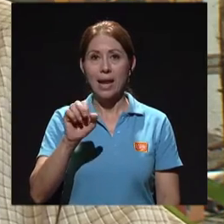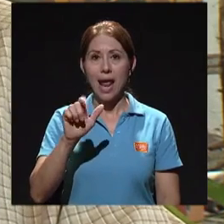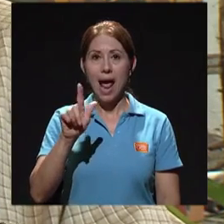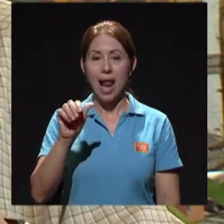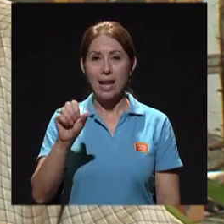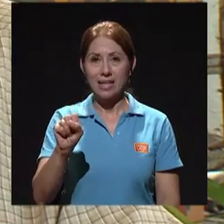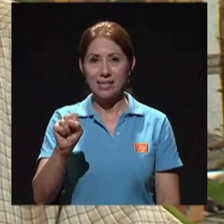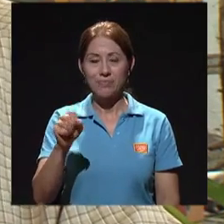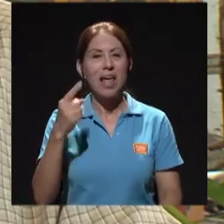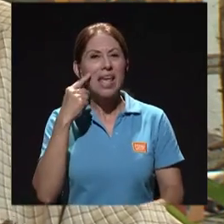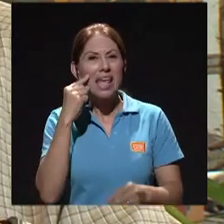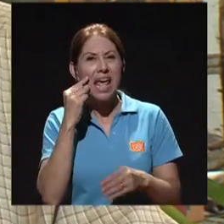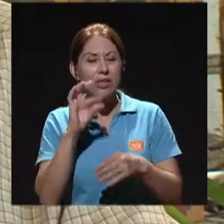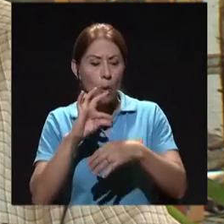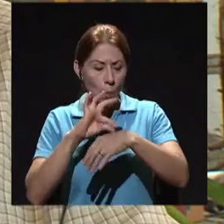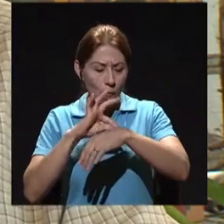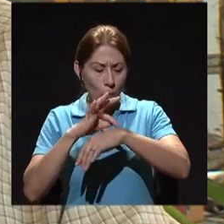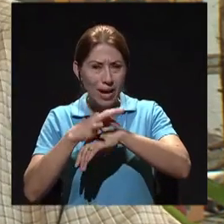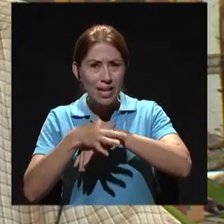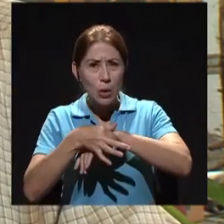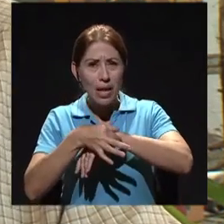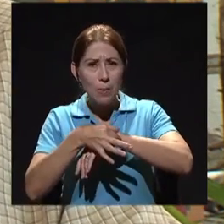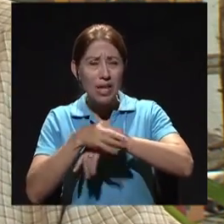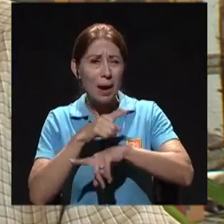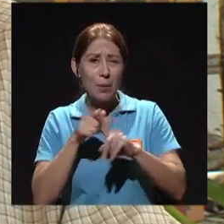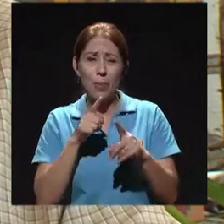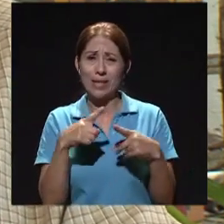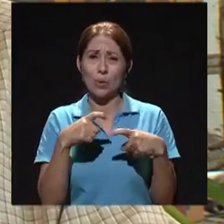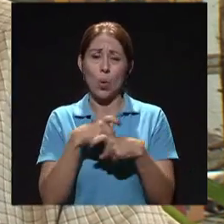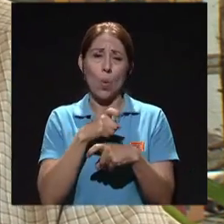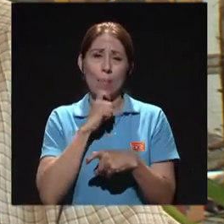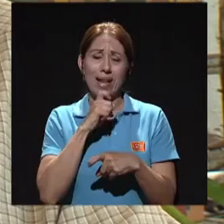Pero es un poco más complicado, hay que usar unas agujas muy finas.